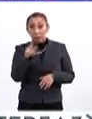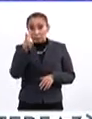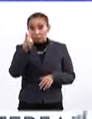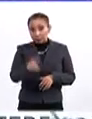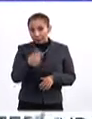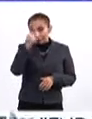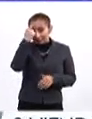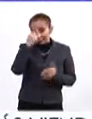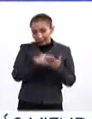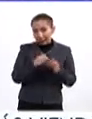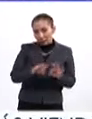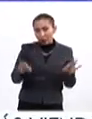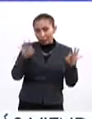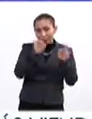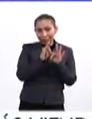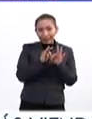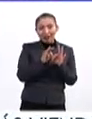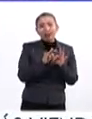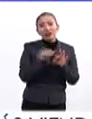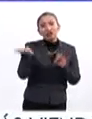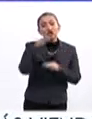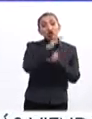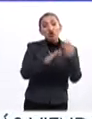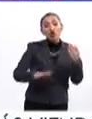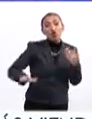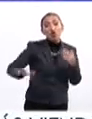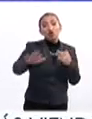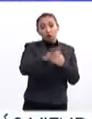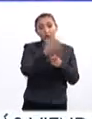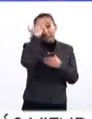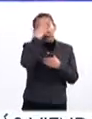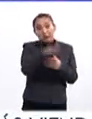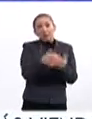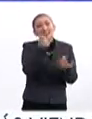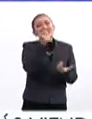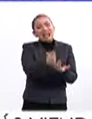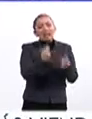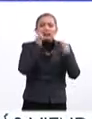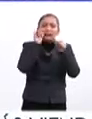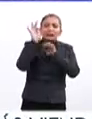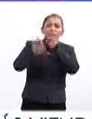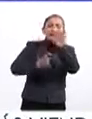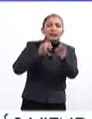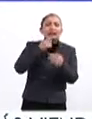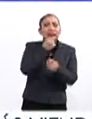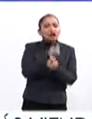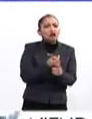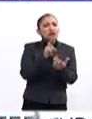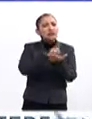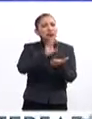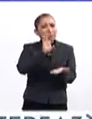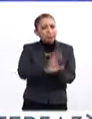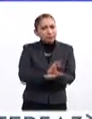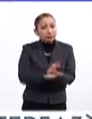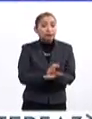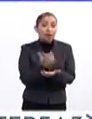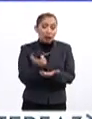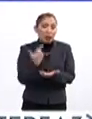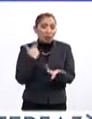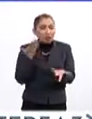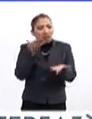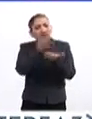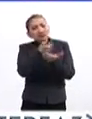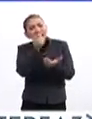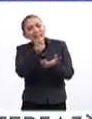pero creo que es muy importante que todos sepamos de la atención de los niños con discapacidad y que nos